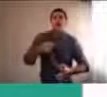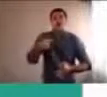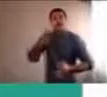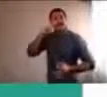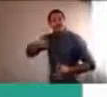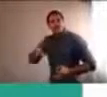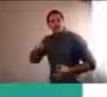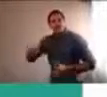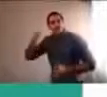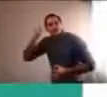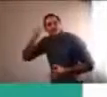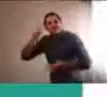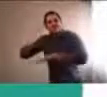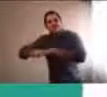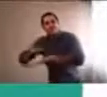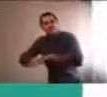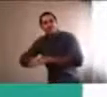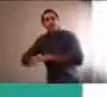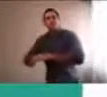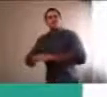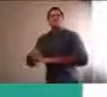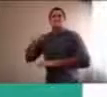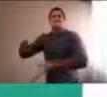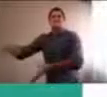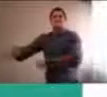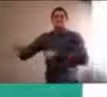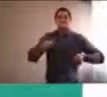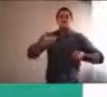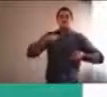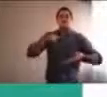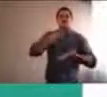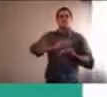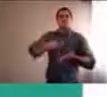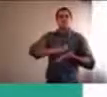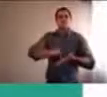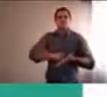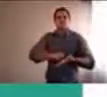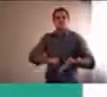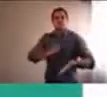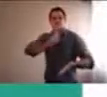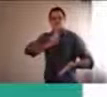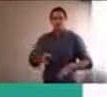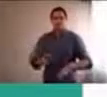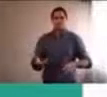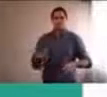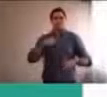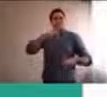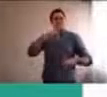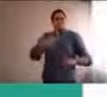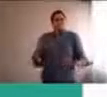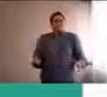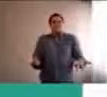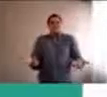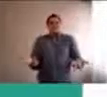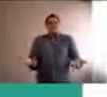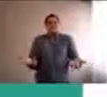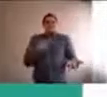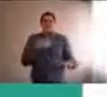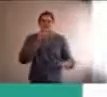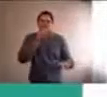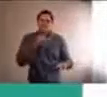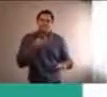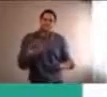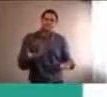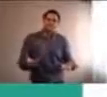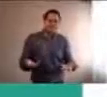explicas las fracciones, cómo era, cuánto tiene que dar este resultado. Cuando en realidad tampoco tenemos por qué meternos en esa instancia, ¿no? Pero nos